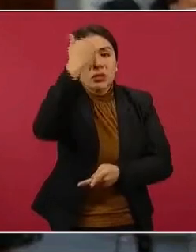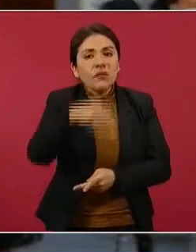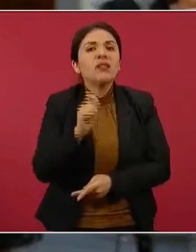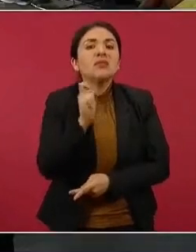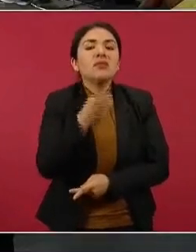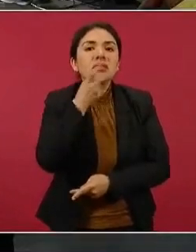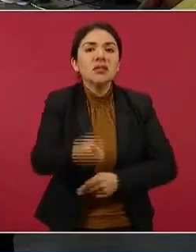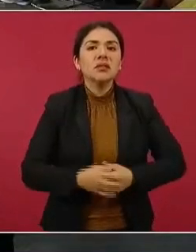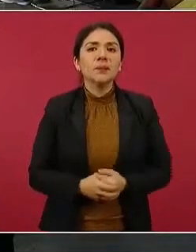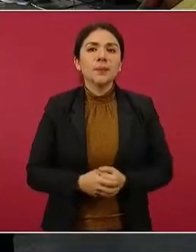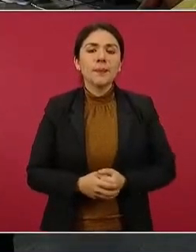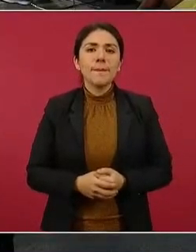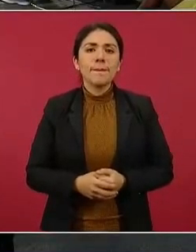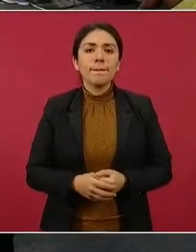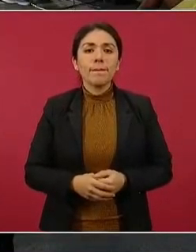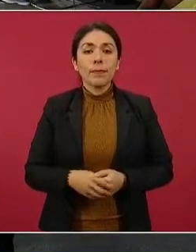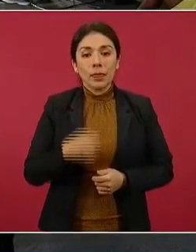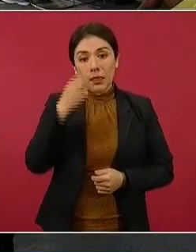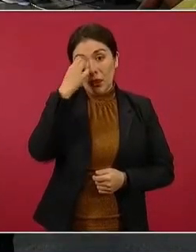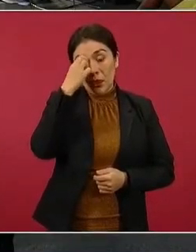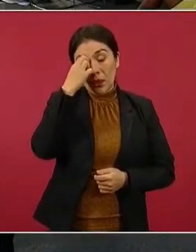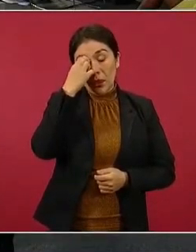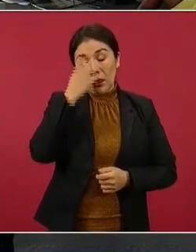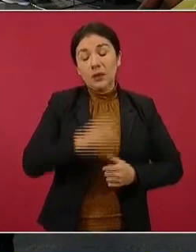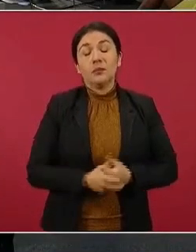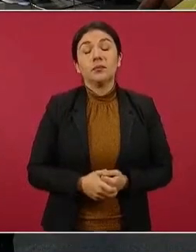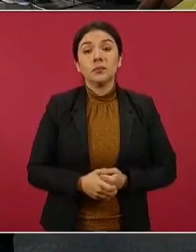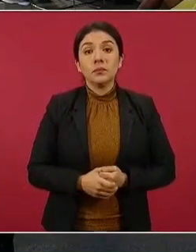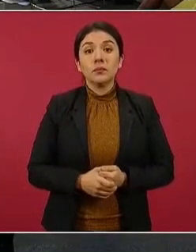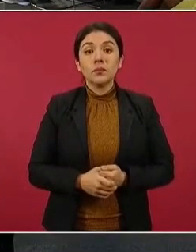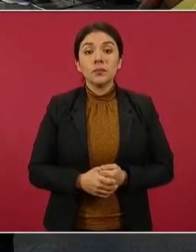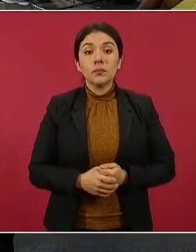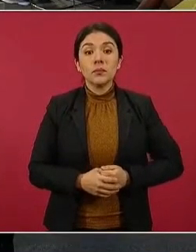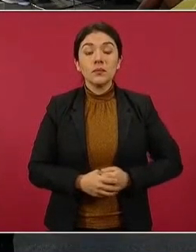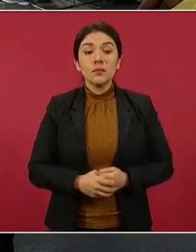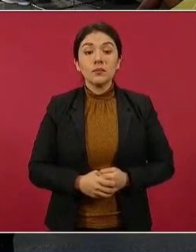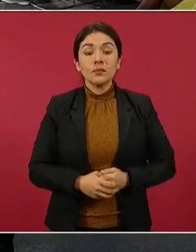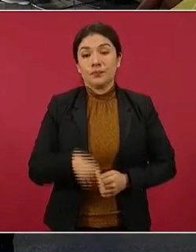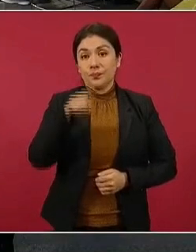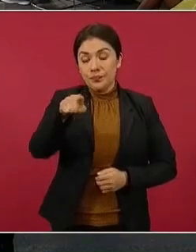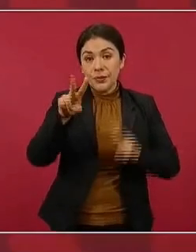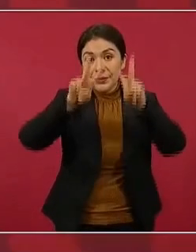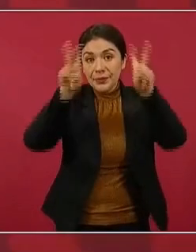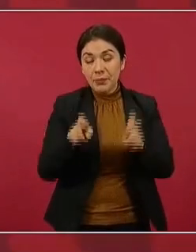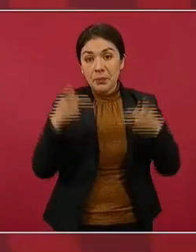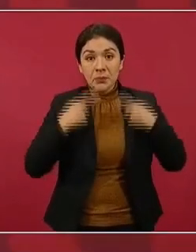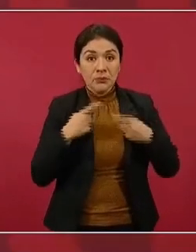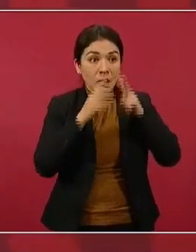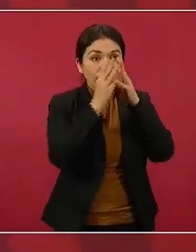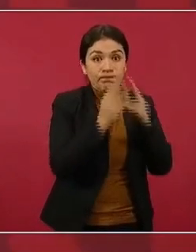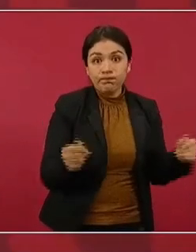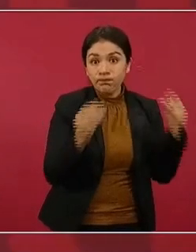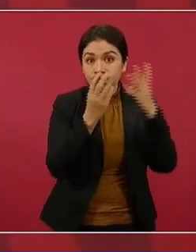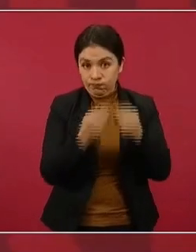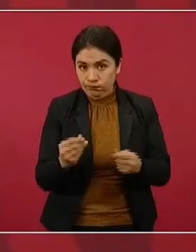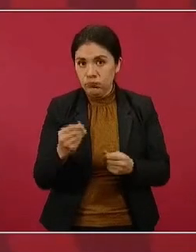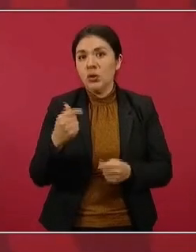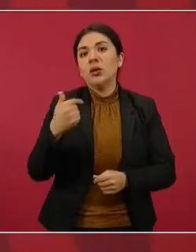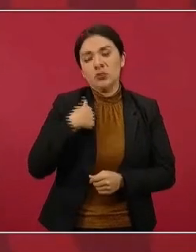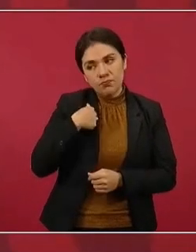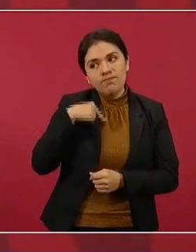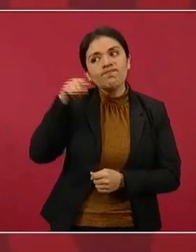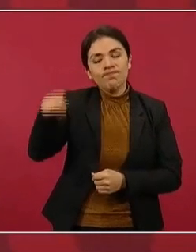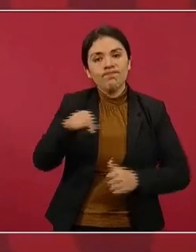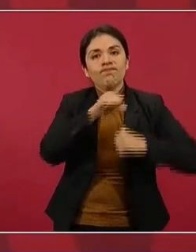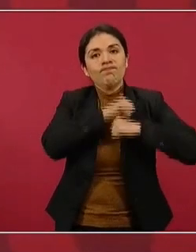Lo de los desaparecidos, le vamos a encargar al subsecretario